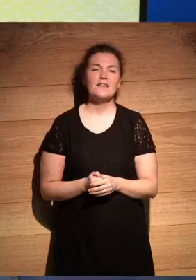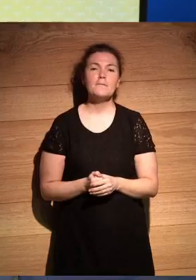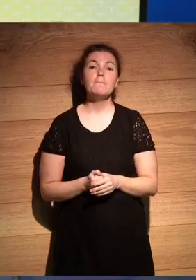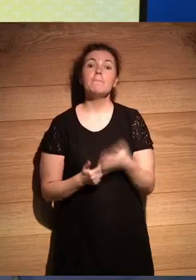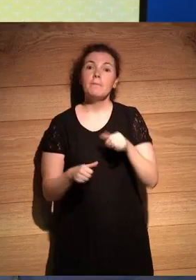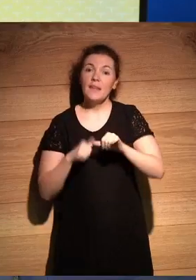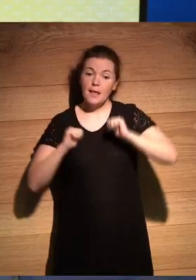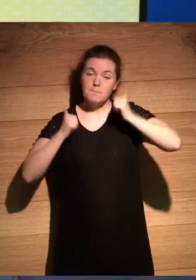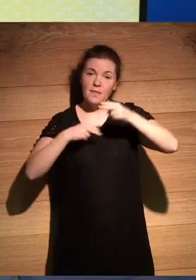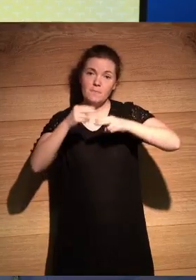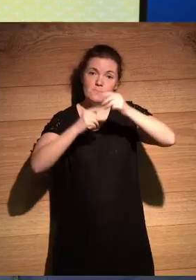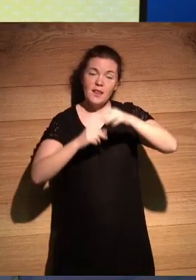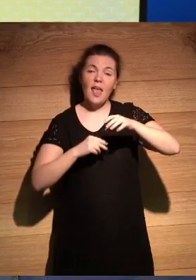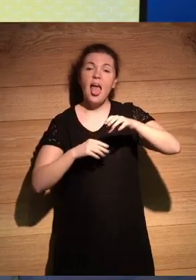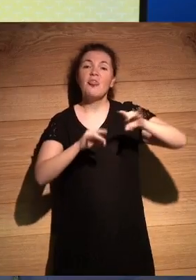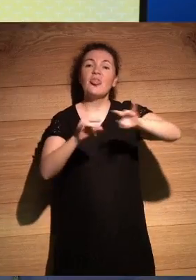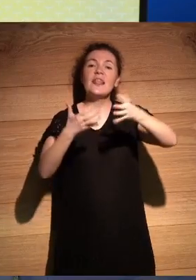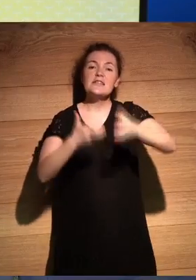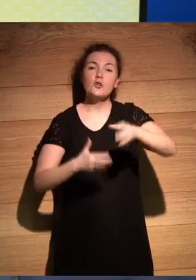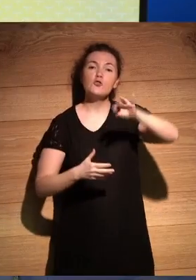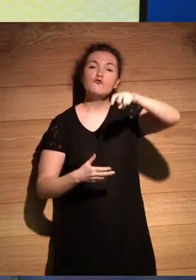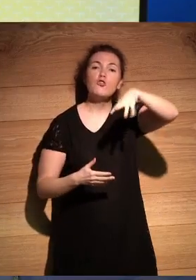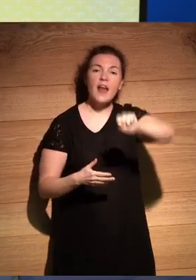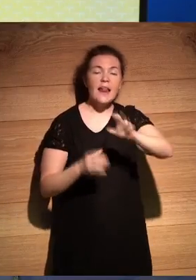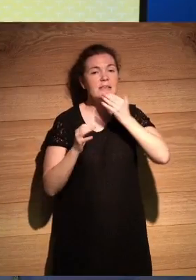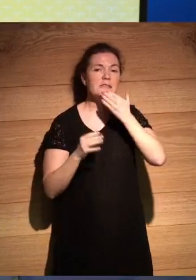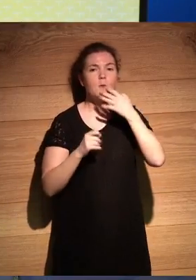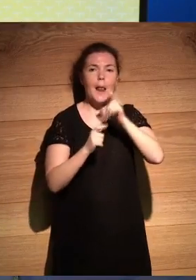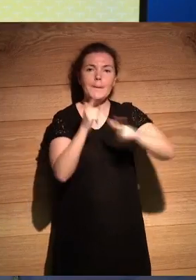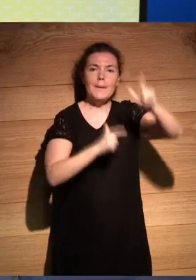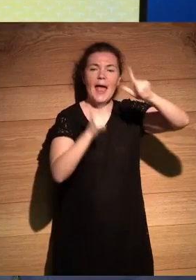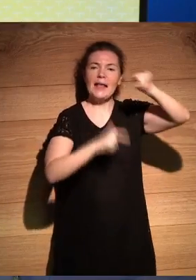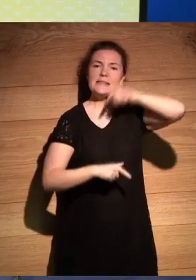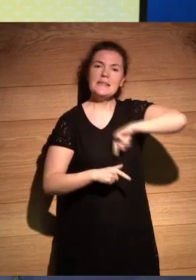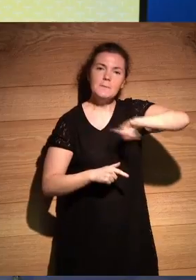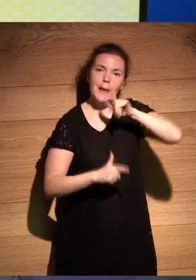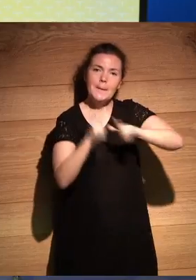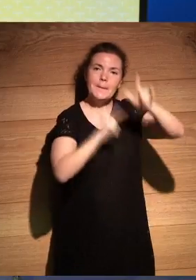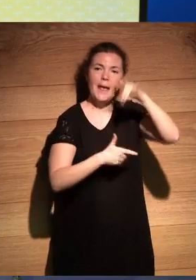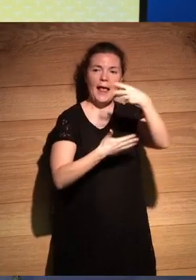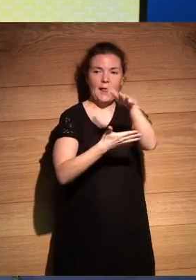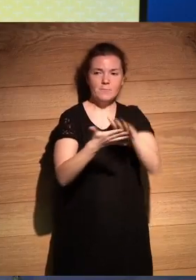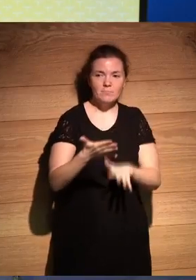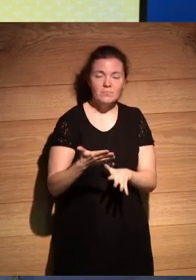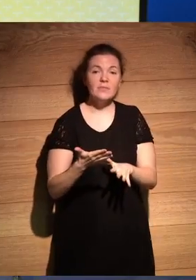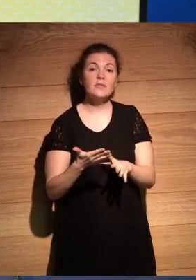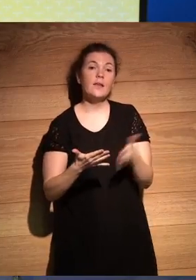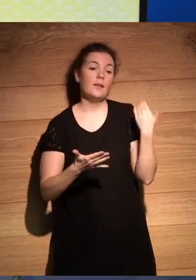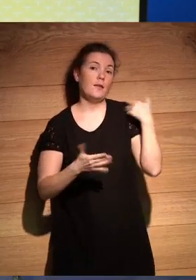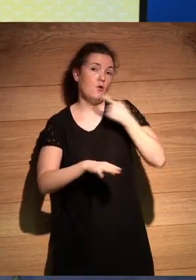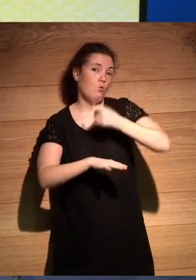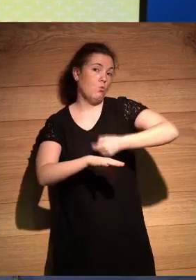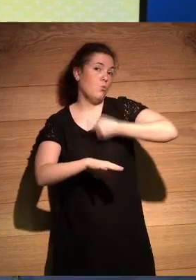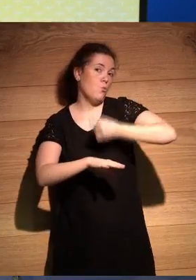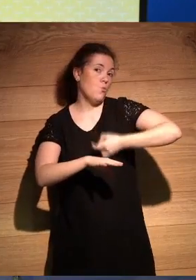construimos los desiertos de Sonora como una especie de viaje sentimental y literario que duró en su producción, que ha